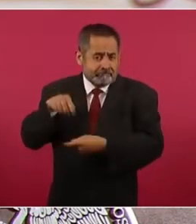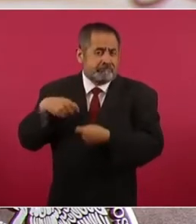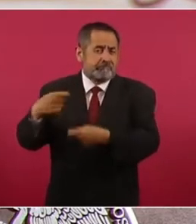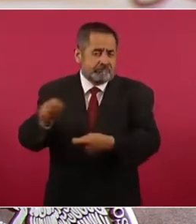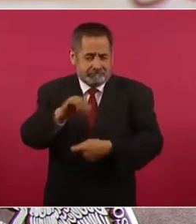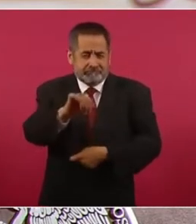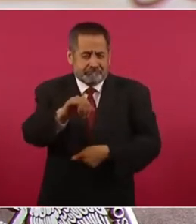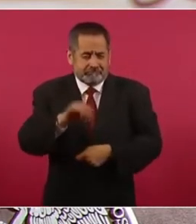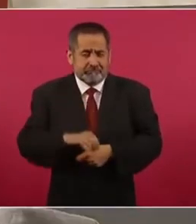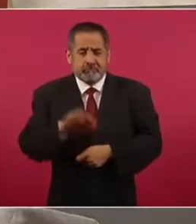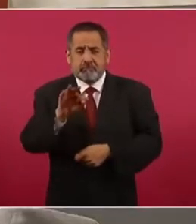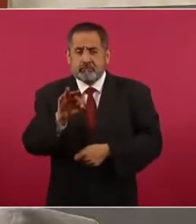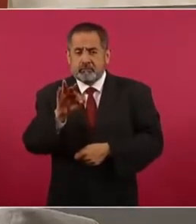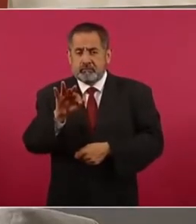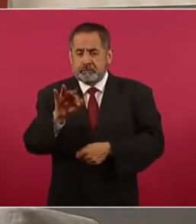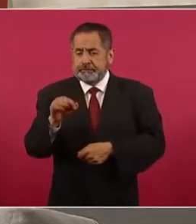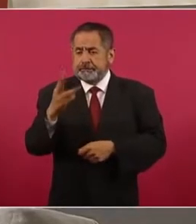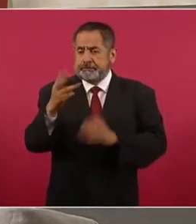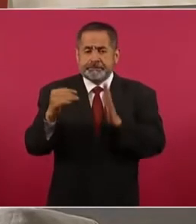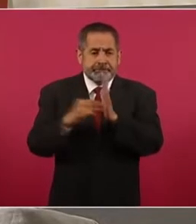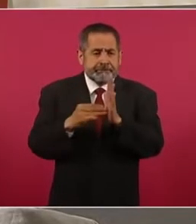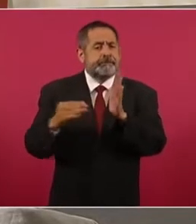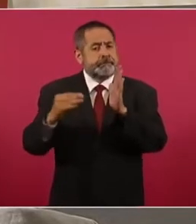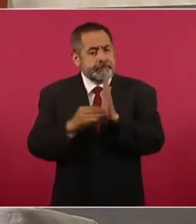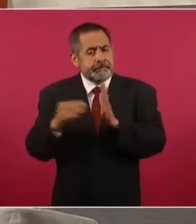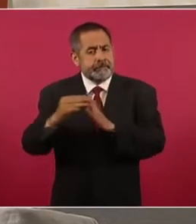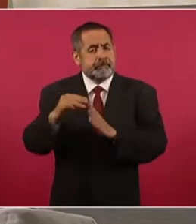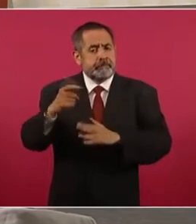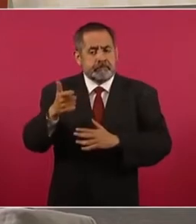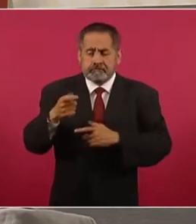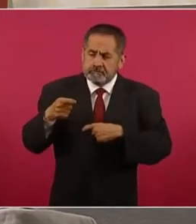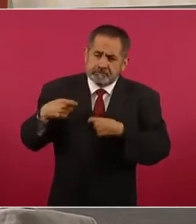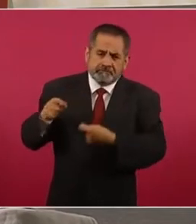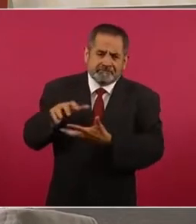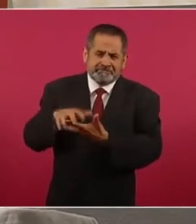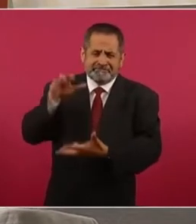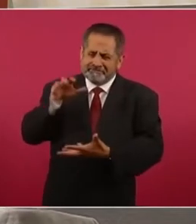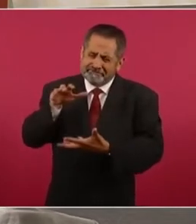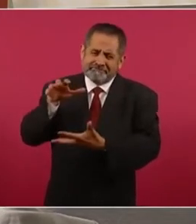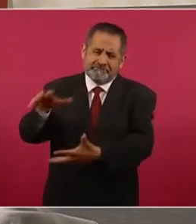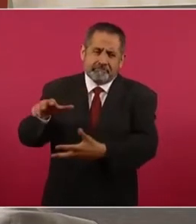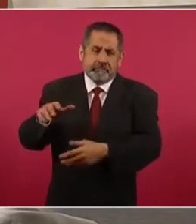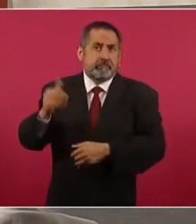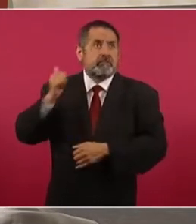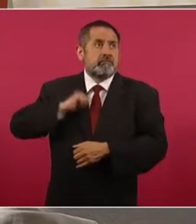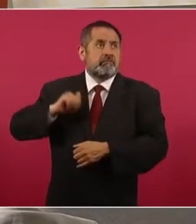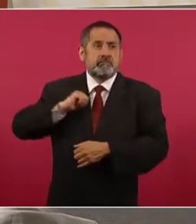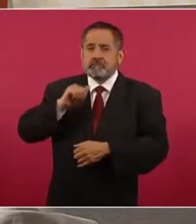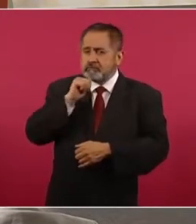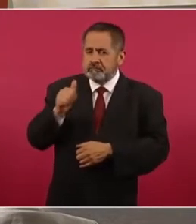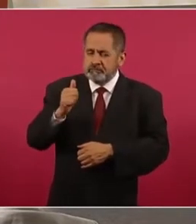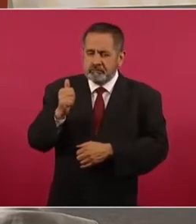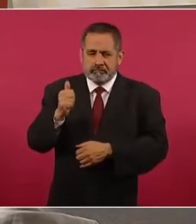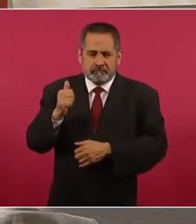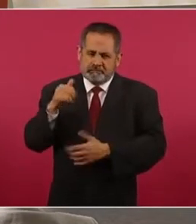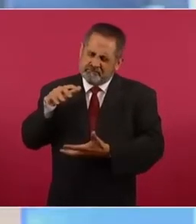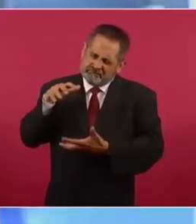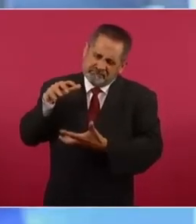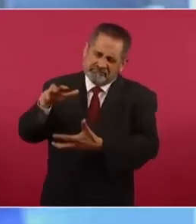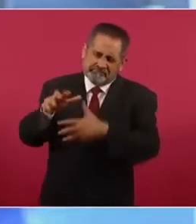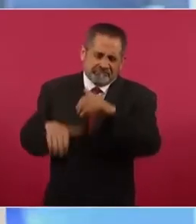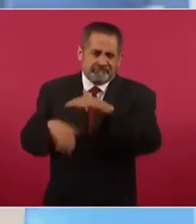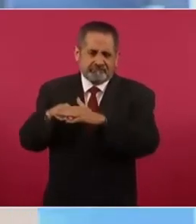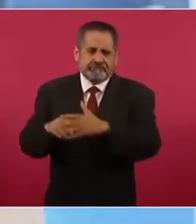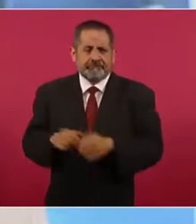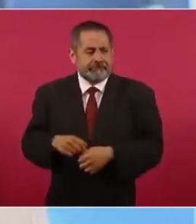de 43 mil millones de pesos, siendo el presupuesto más alto en cinco años. Hasta ahí,